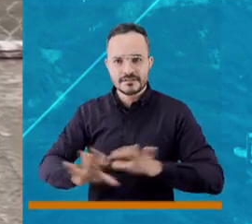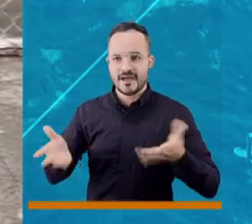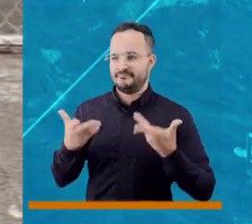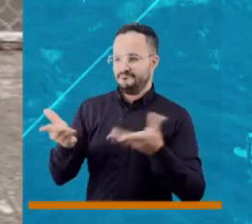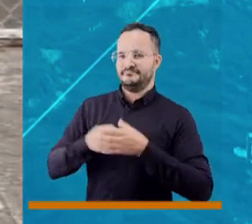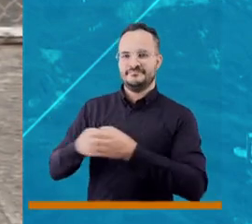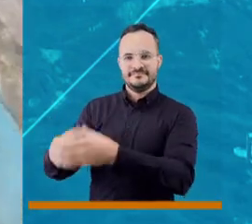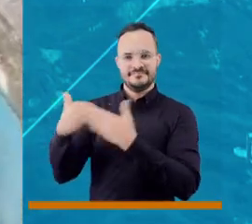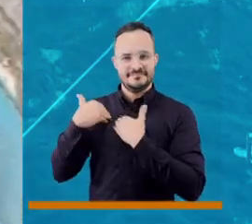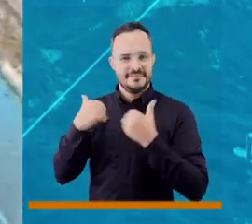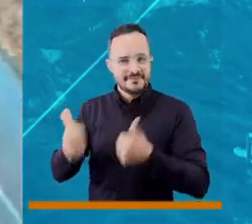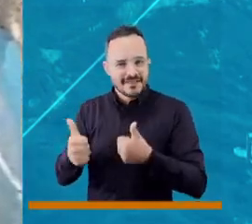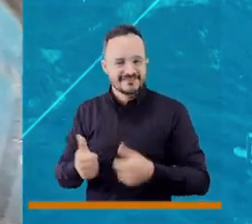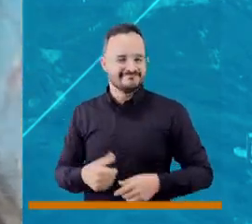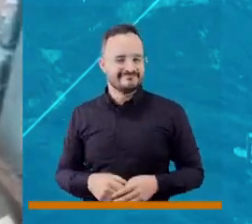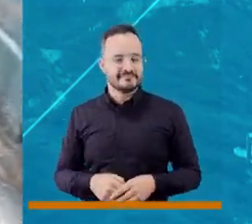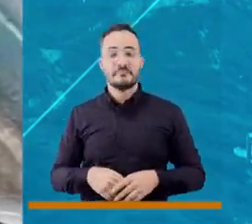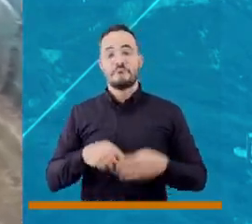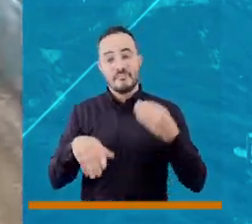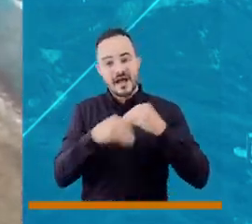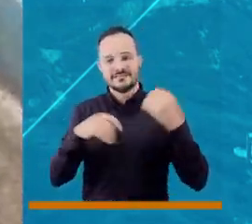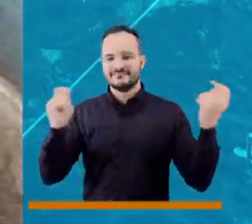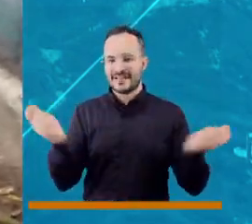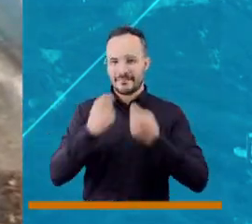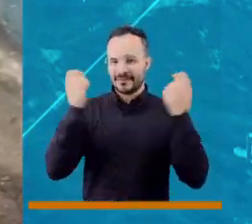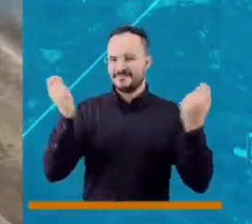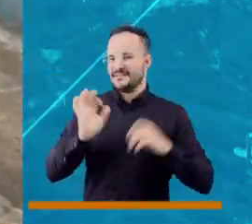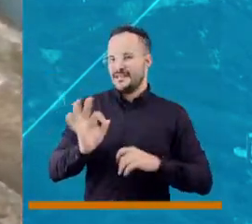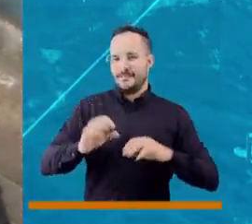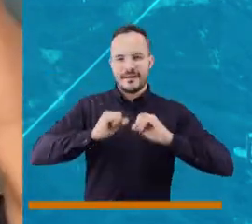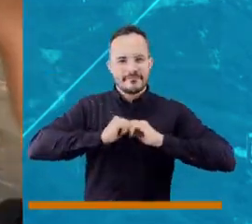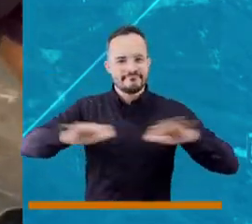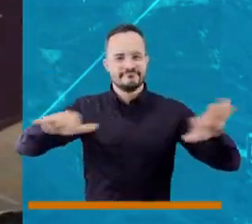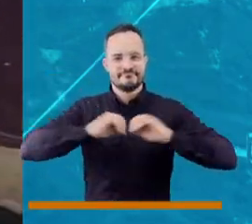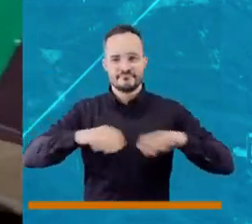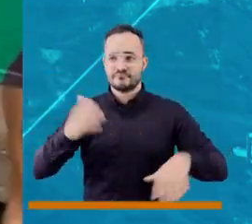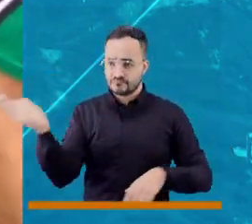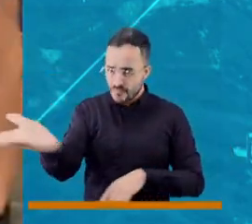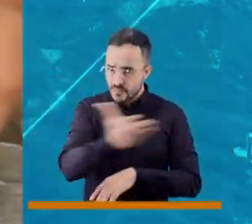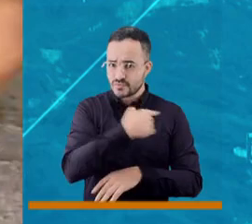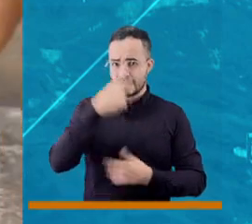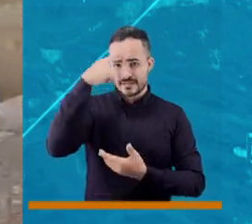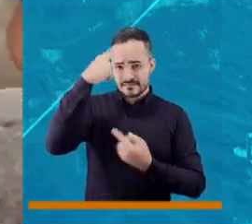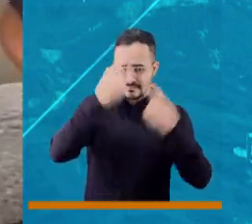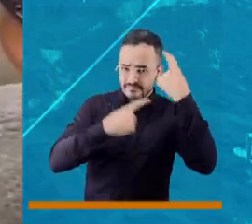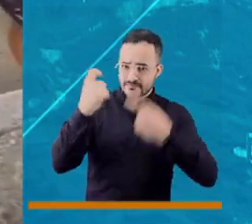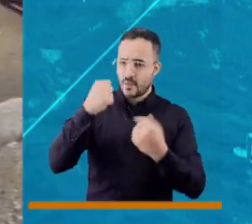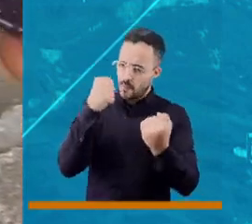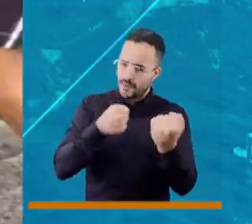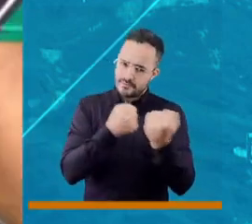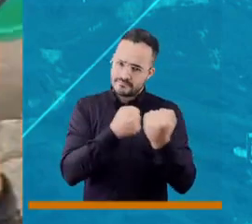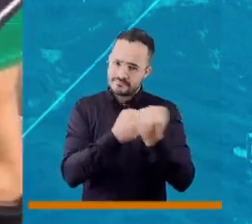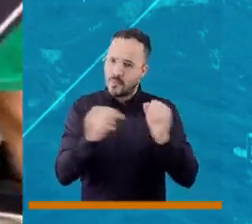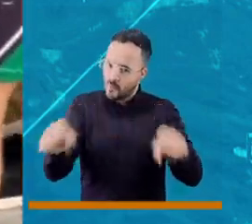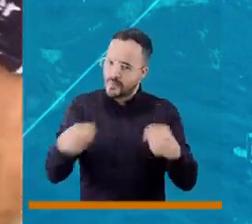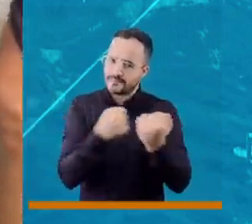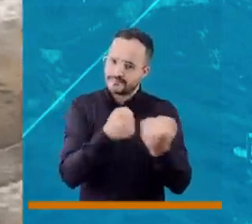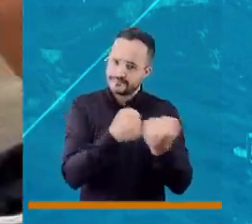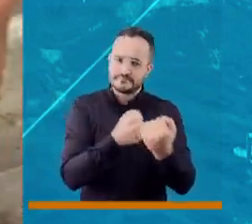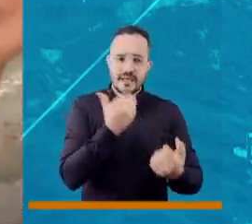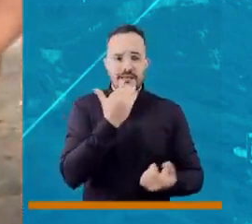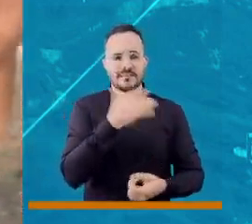campaña también muy educativa para que las personas digan nosotros podemos poner un granito de arena para